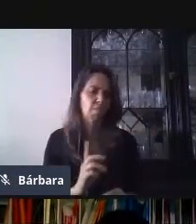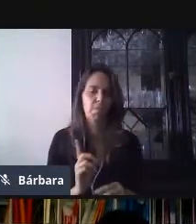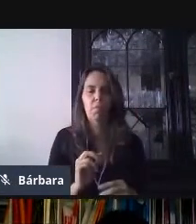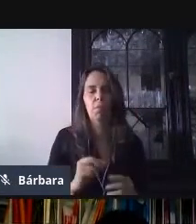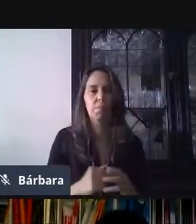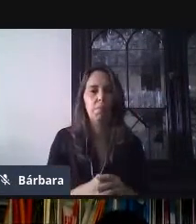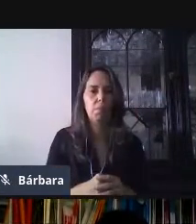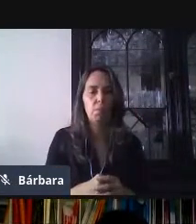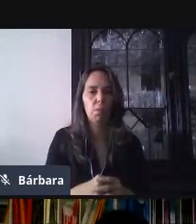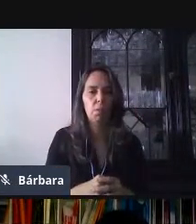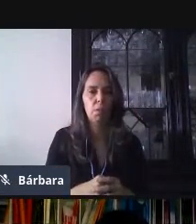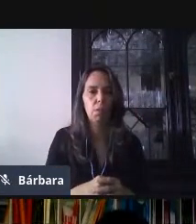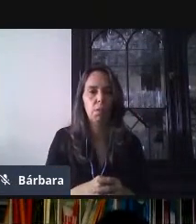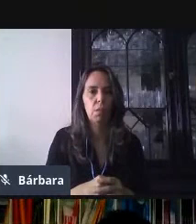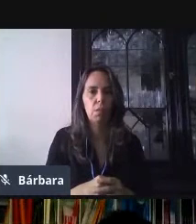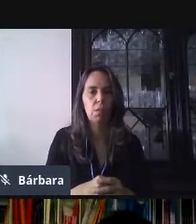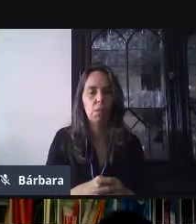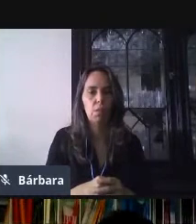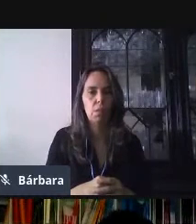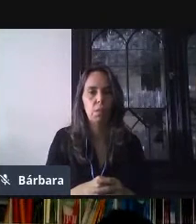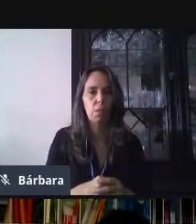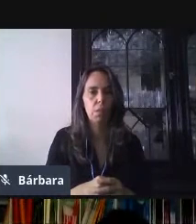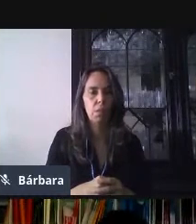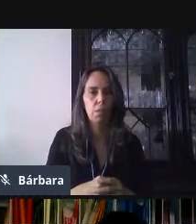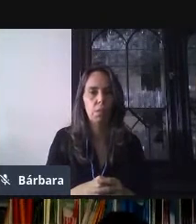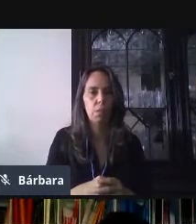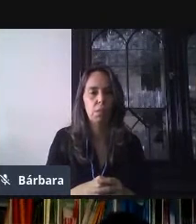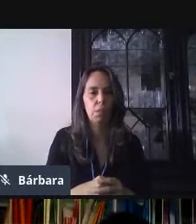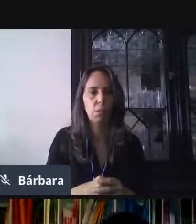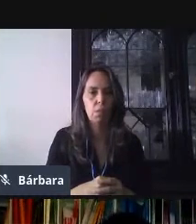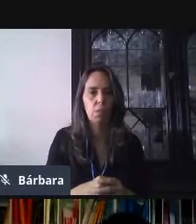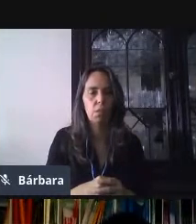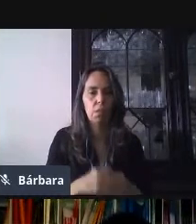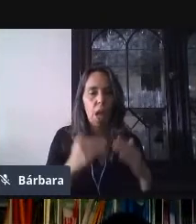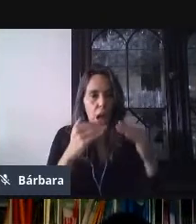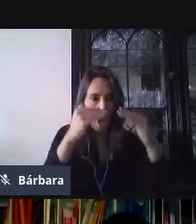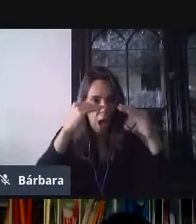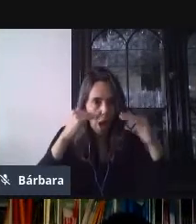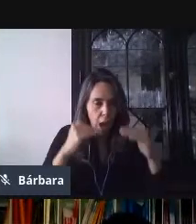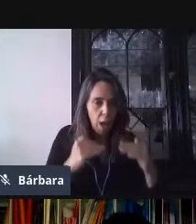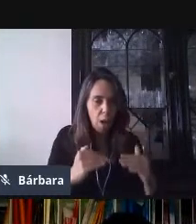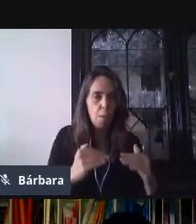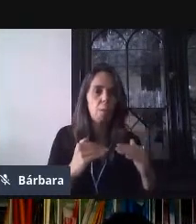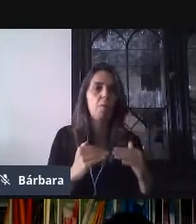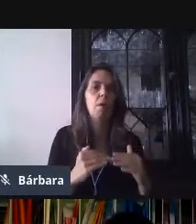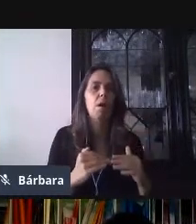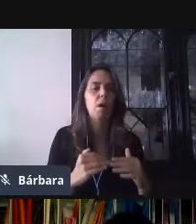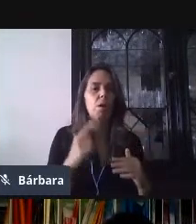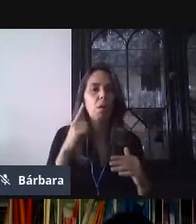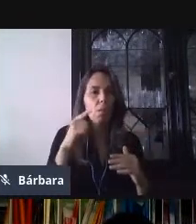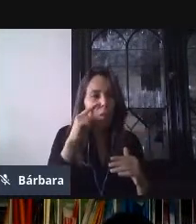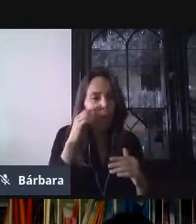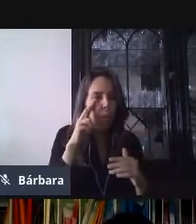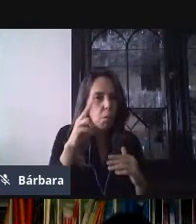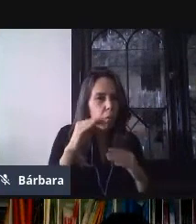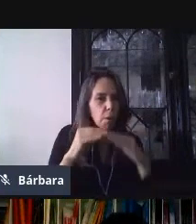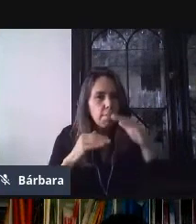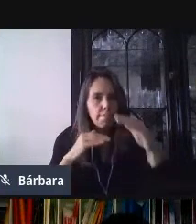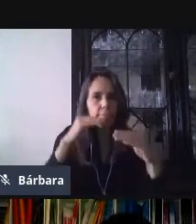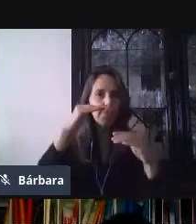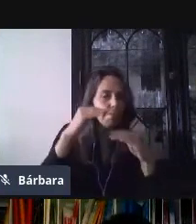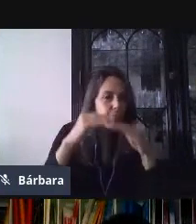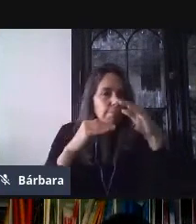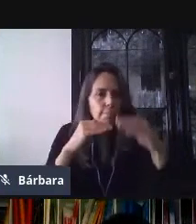presentación vamos a encontrar estas opciones. Nos va a mostrar una barra de progreso en la cual va a ir avanzando dependiendo de las